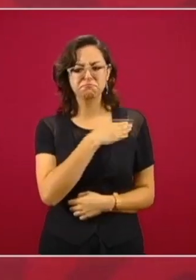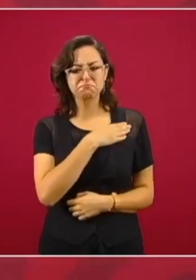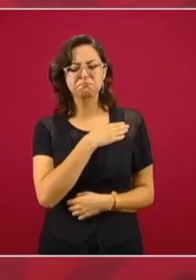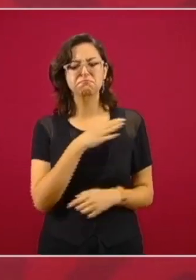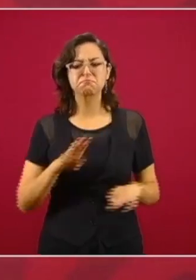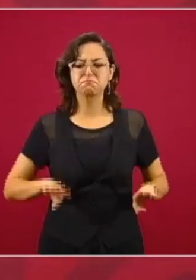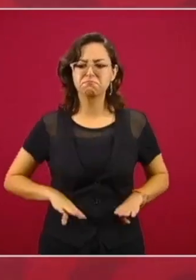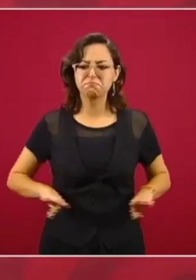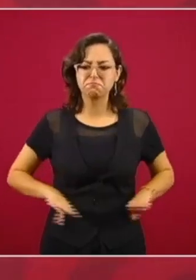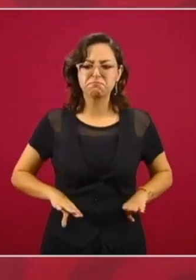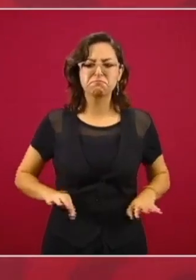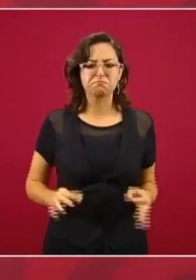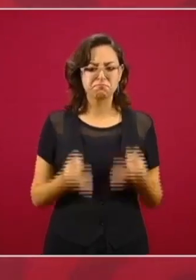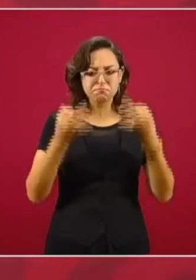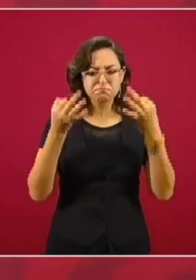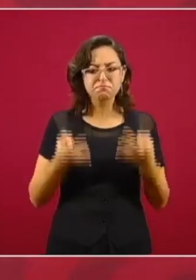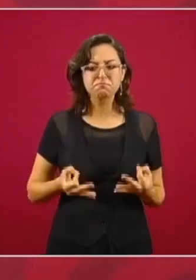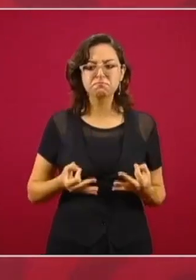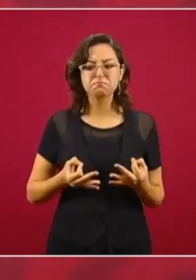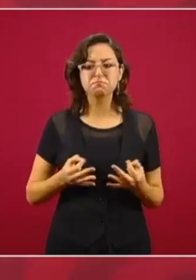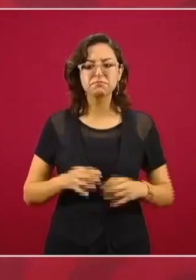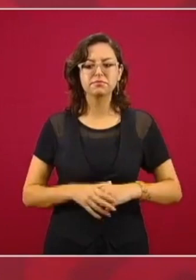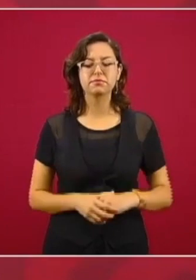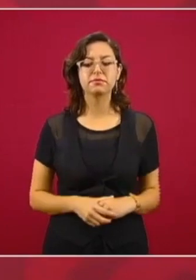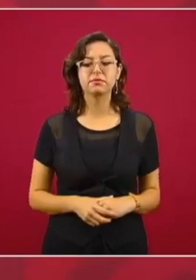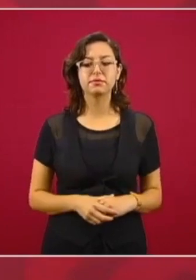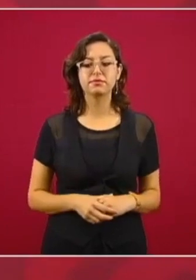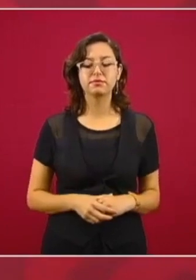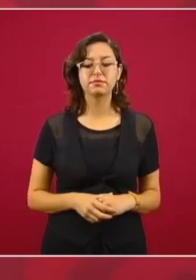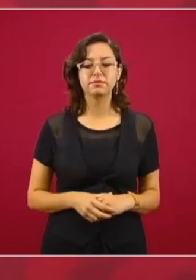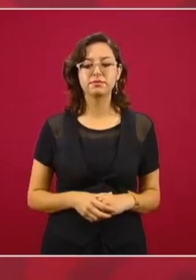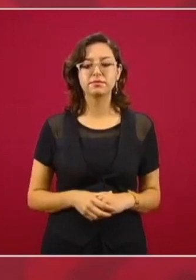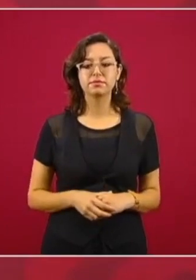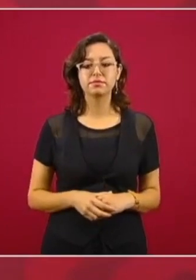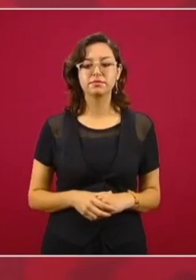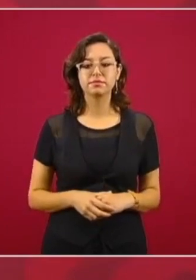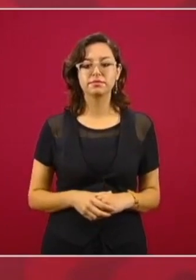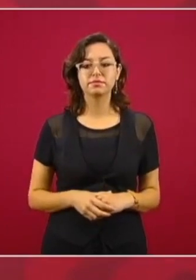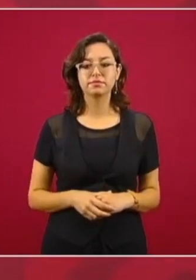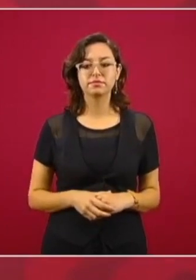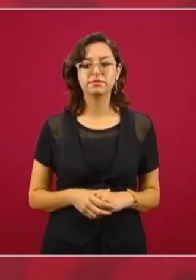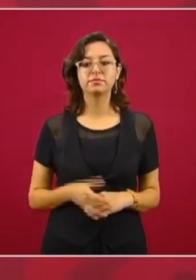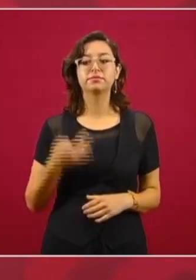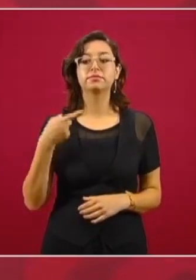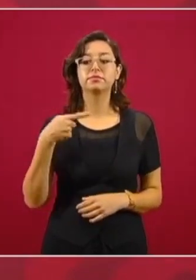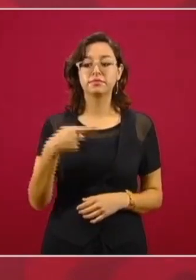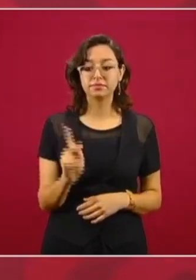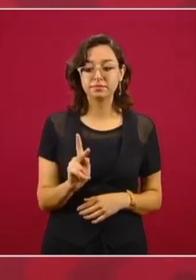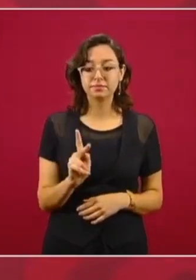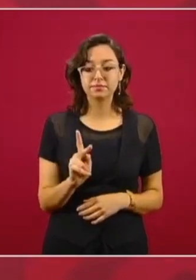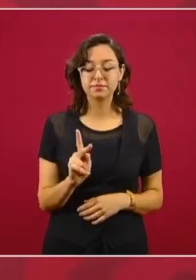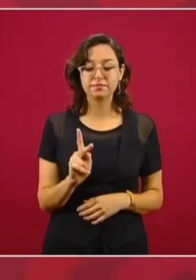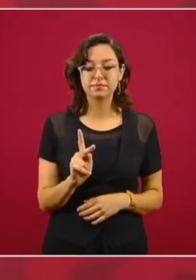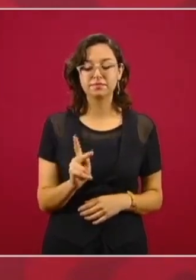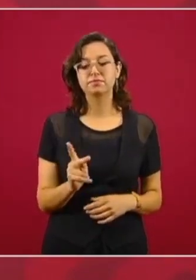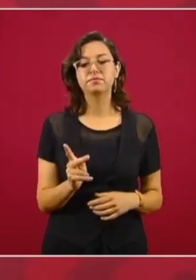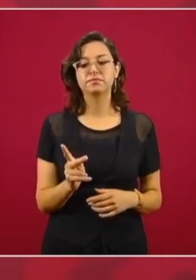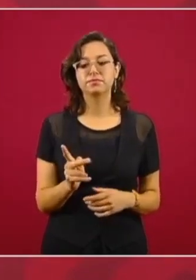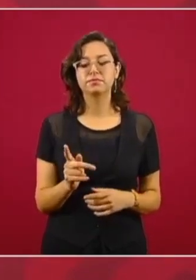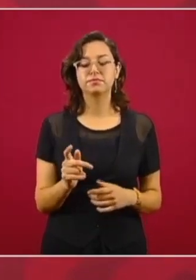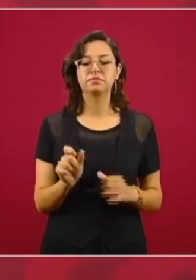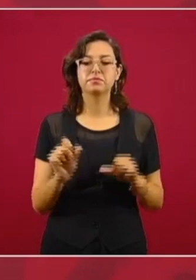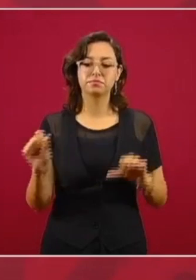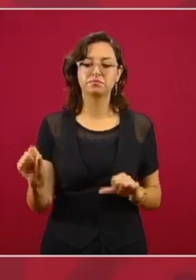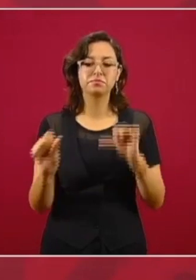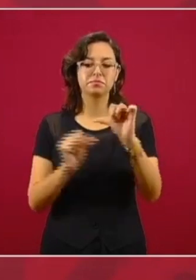pero él va a estar de nuevo en el